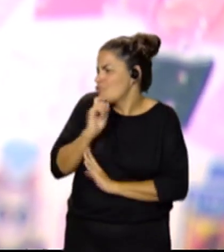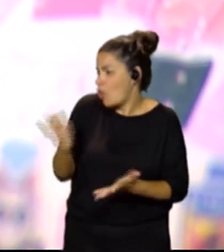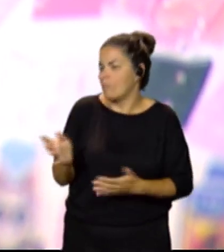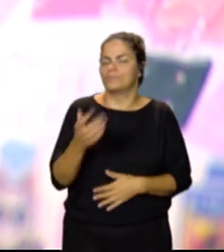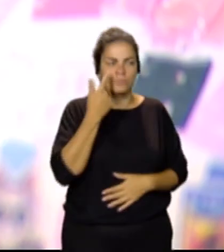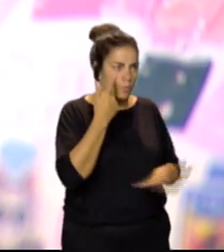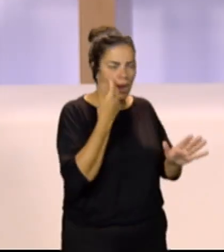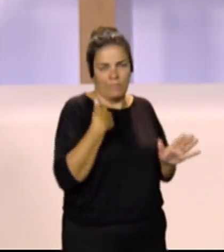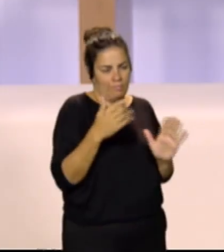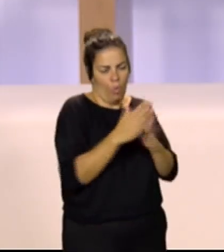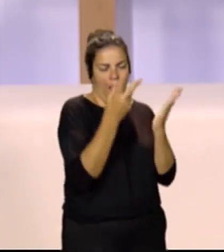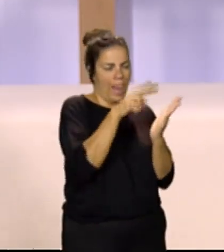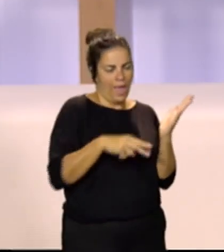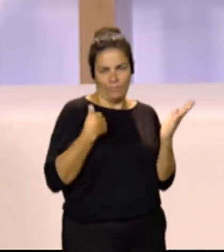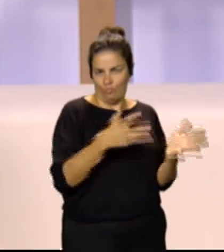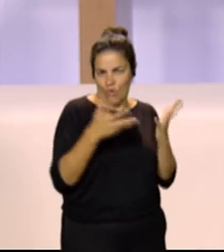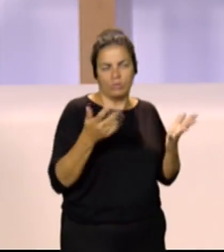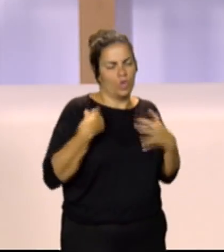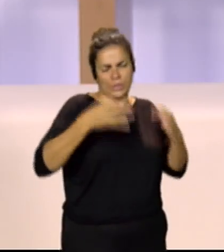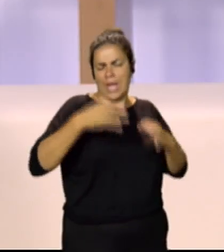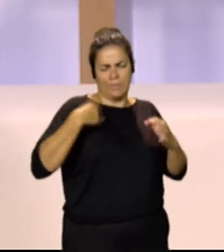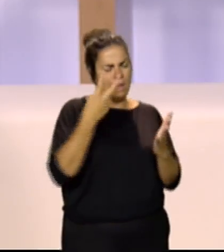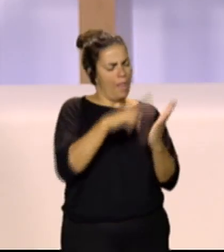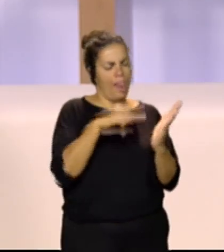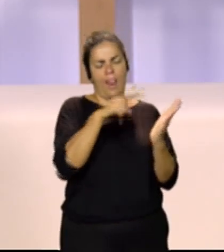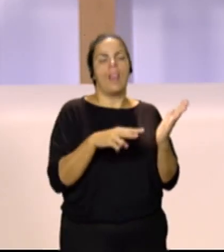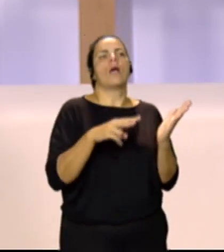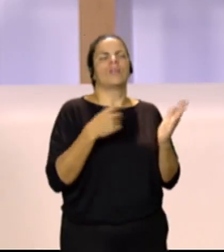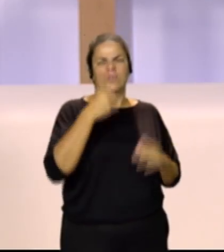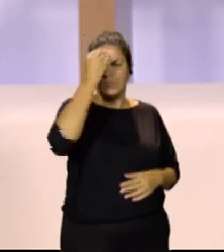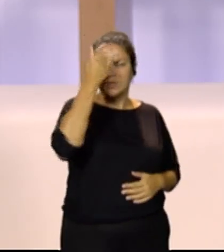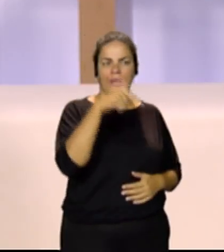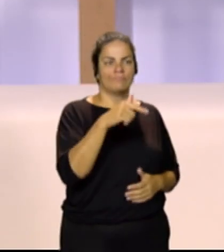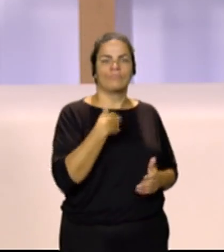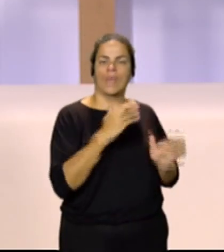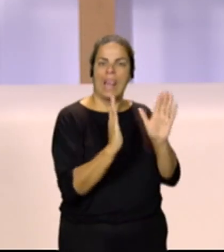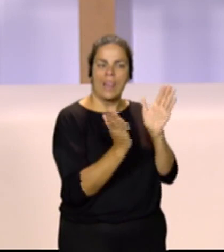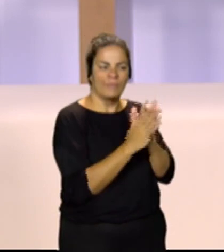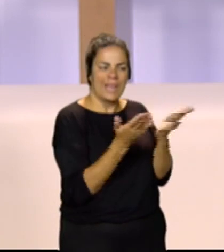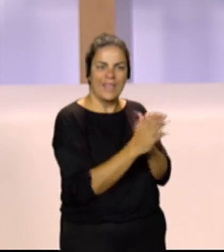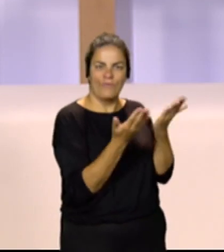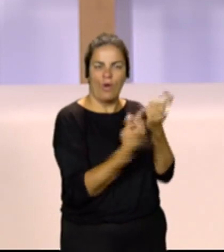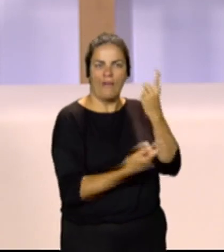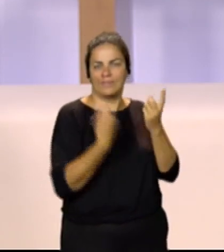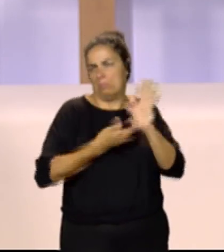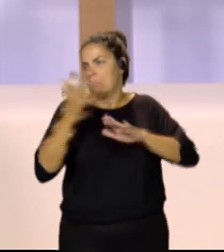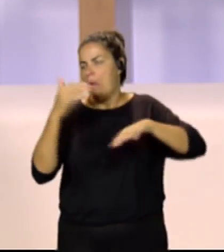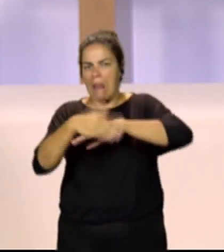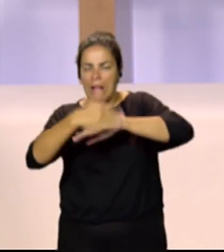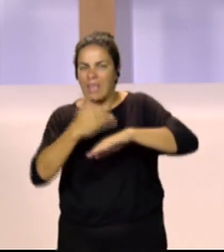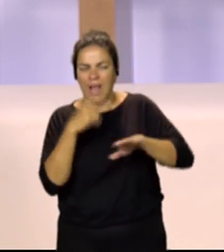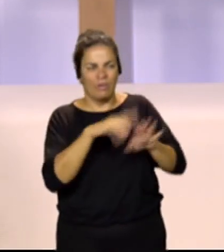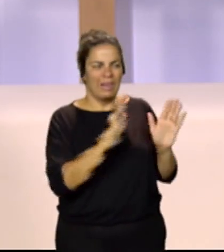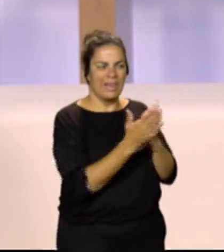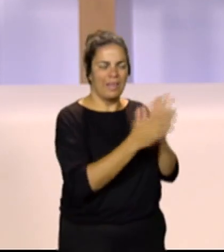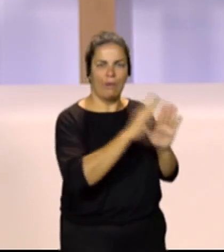soy lectora, siempre he consumido libros y he dicho, bueno, eso me da mucha pena que se me puedan estropear cuando los saco a la calle. Así que se